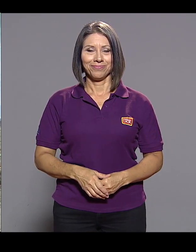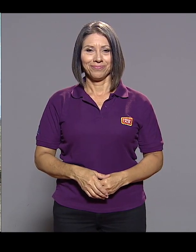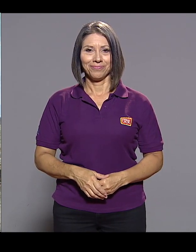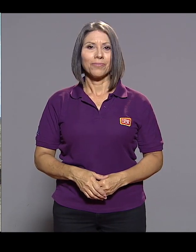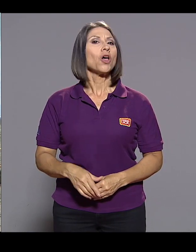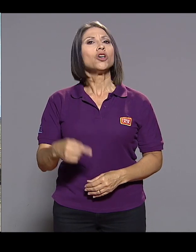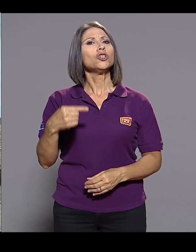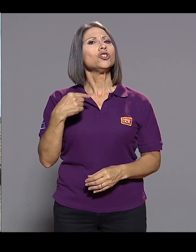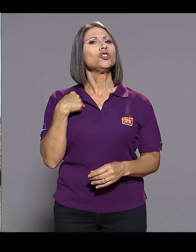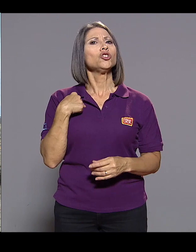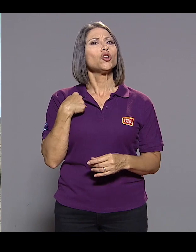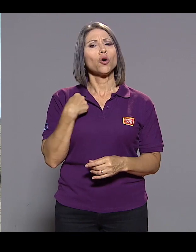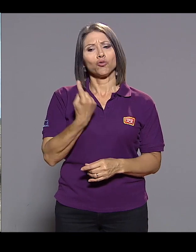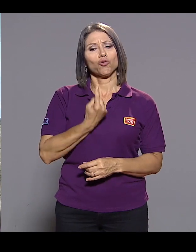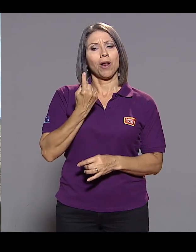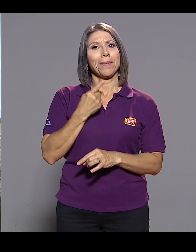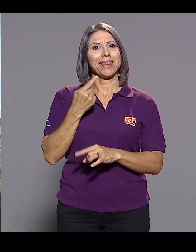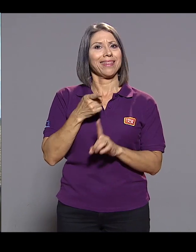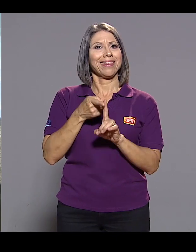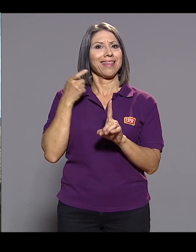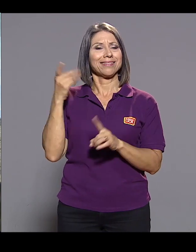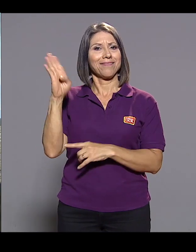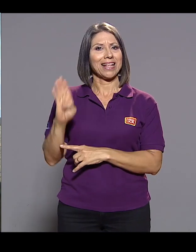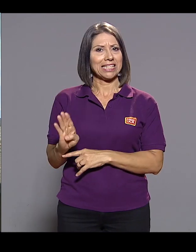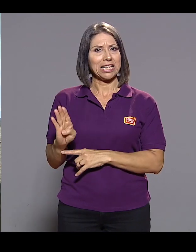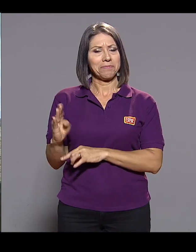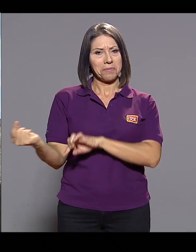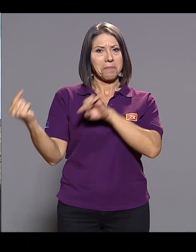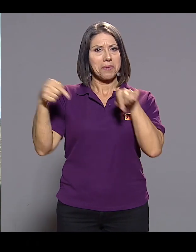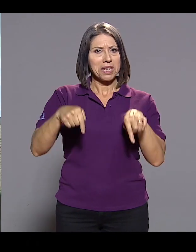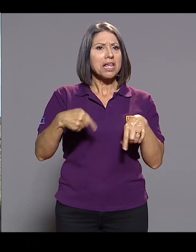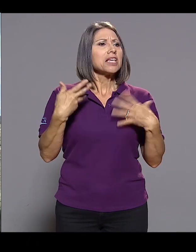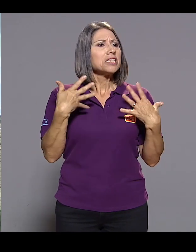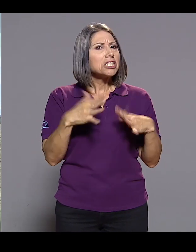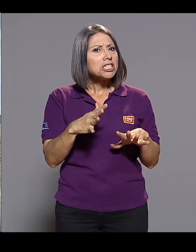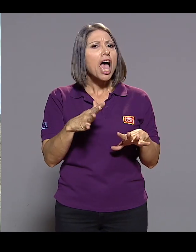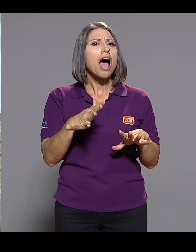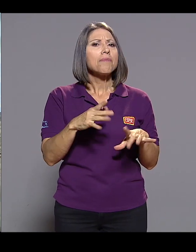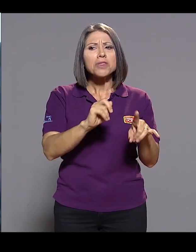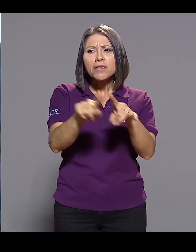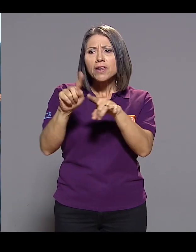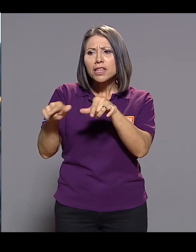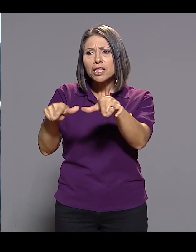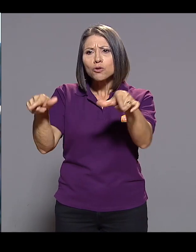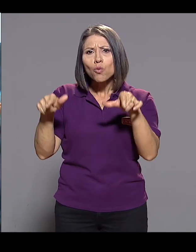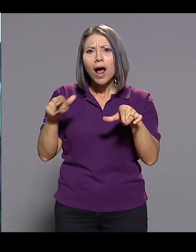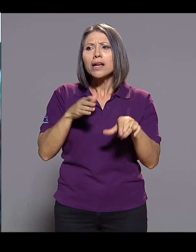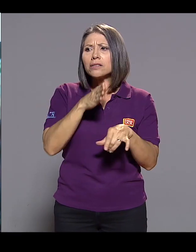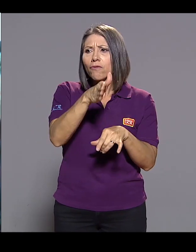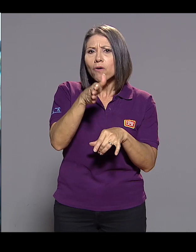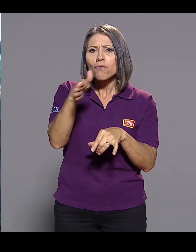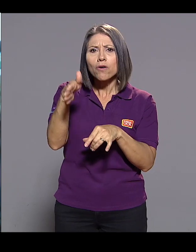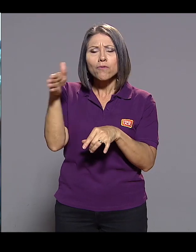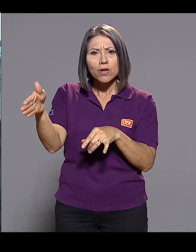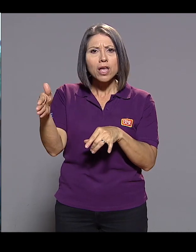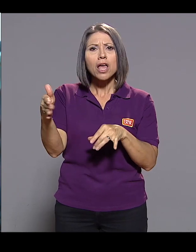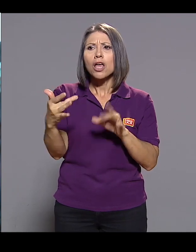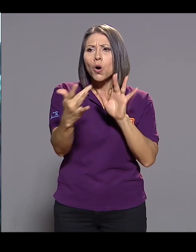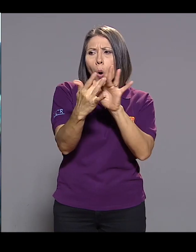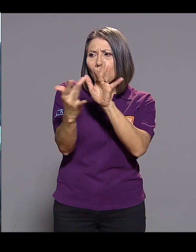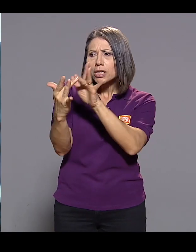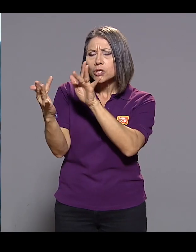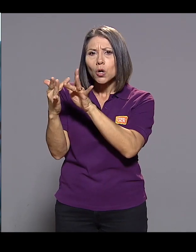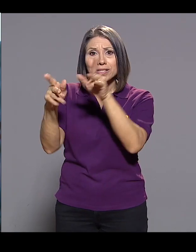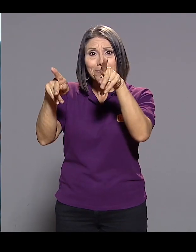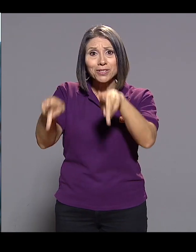lugares e hice varias conexiones siempre contando con personas